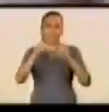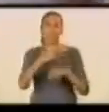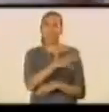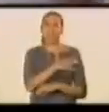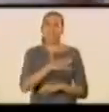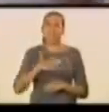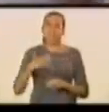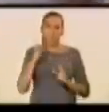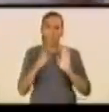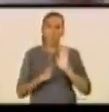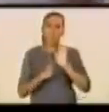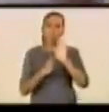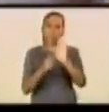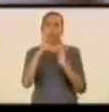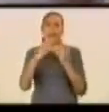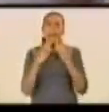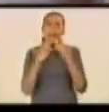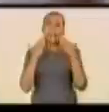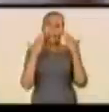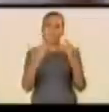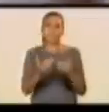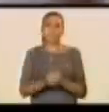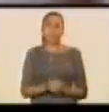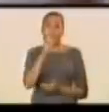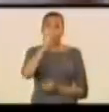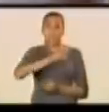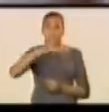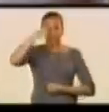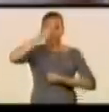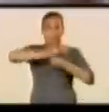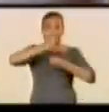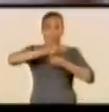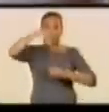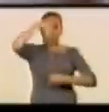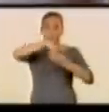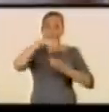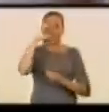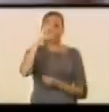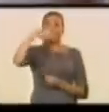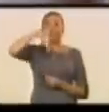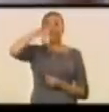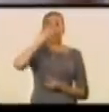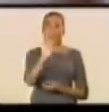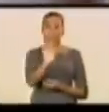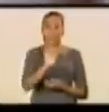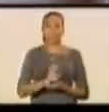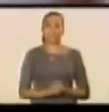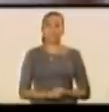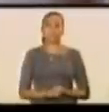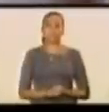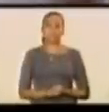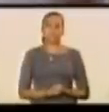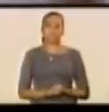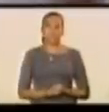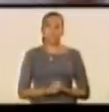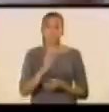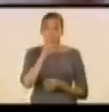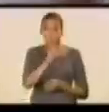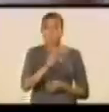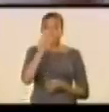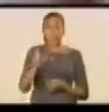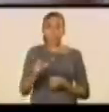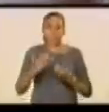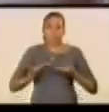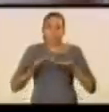Queremos expresar un agradecimiento a las funcionarias y a los funcionarios de nuestra institución, quienes con